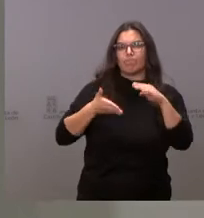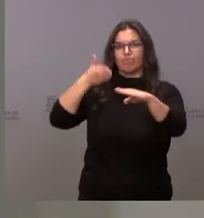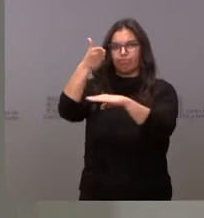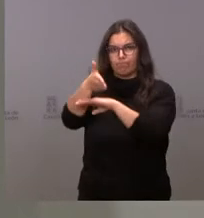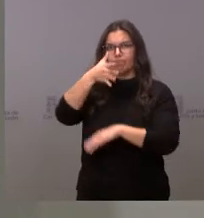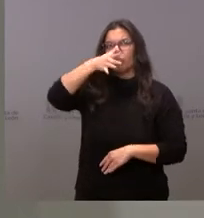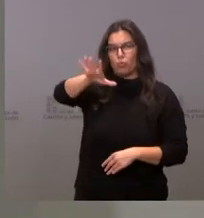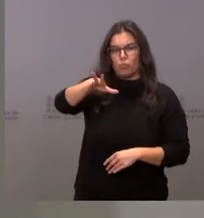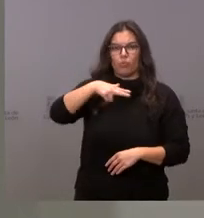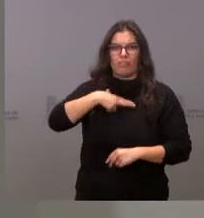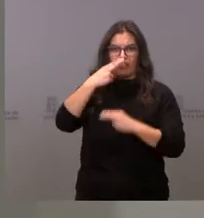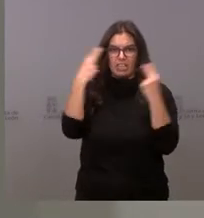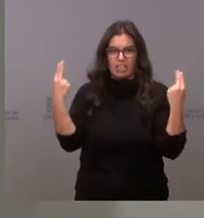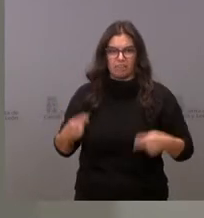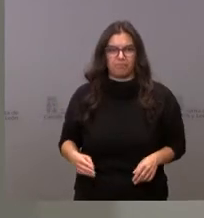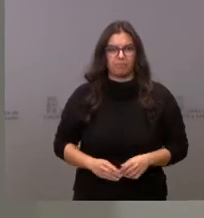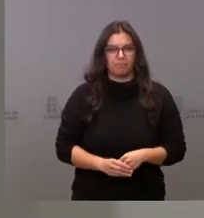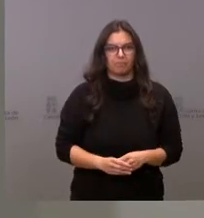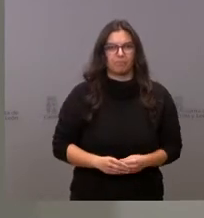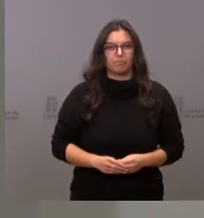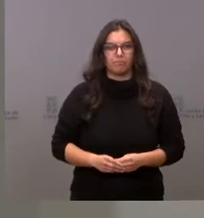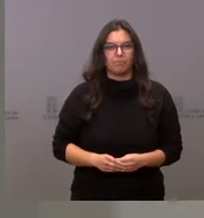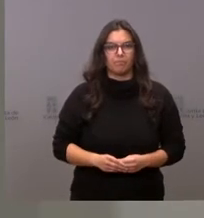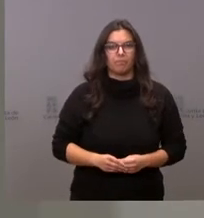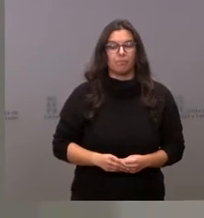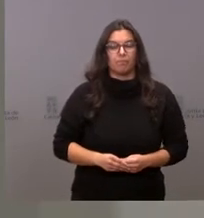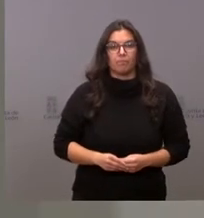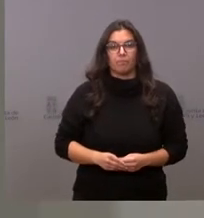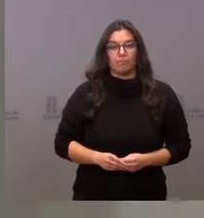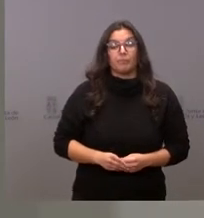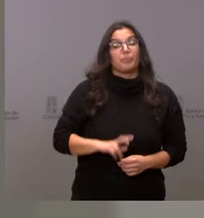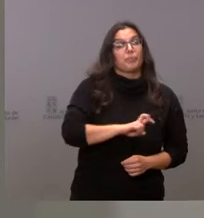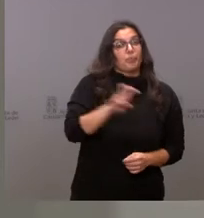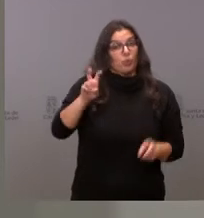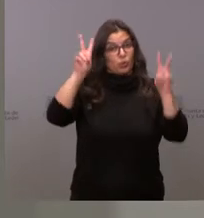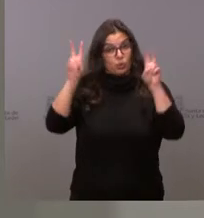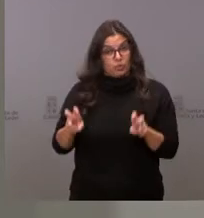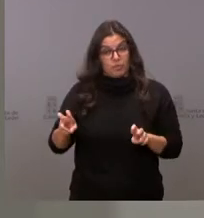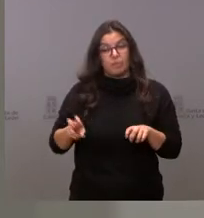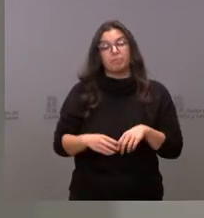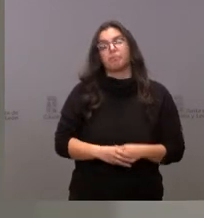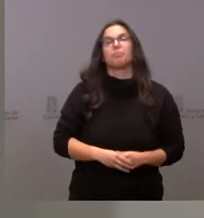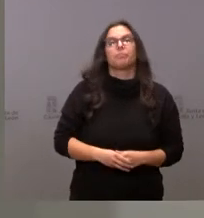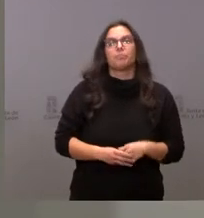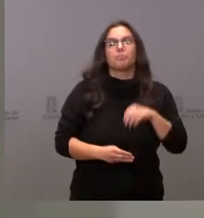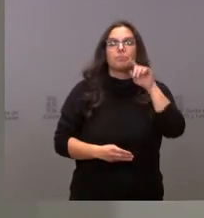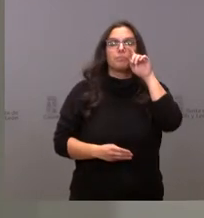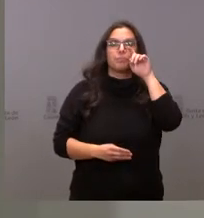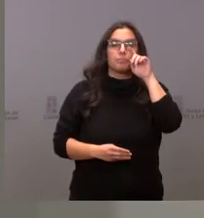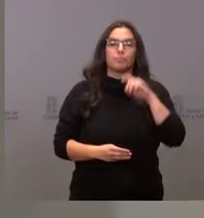a la Fiscalía. A propósito de otros asuntos, queremos